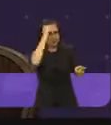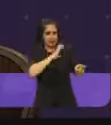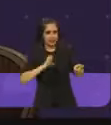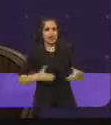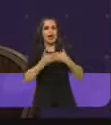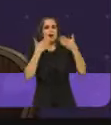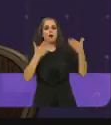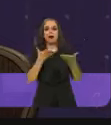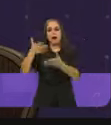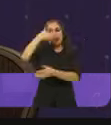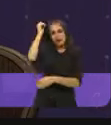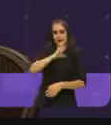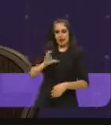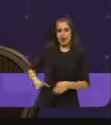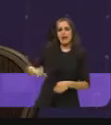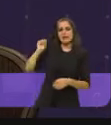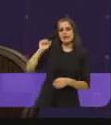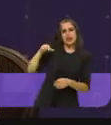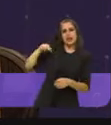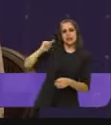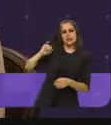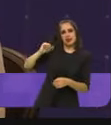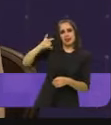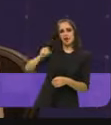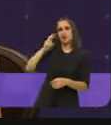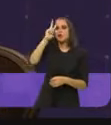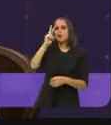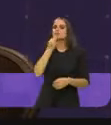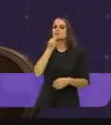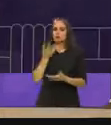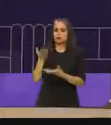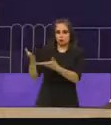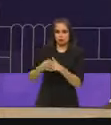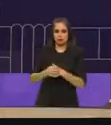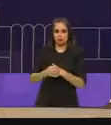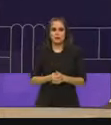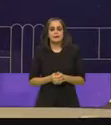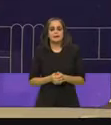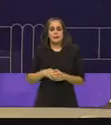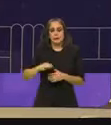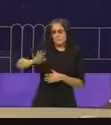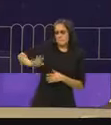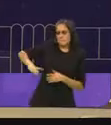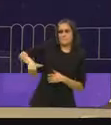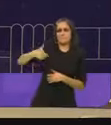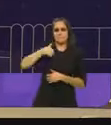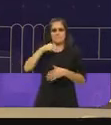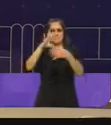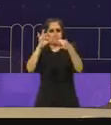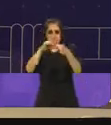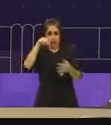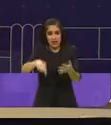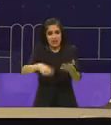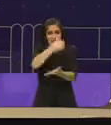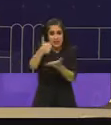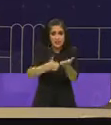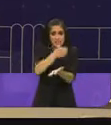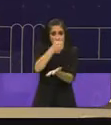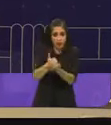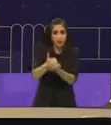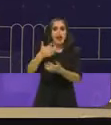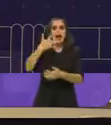palabra, ahora al candidato Santiago Taboada tiene dos minutos, candidato. Como lo dije hace un momento, nuestra ciudad tiene el segundo